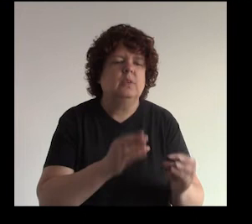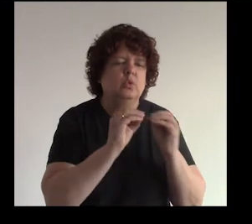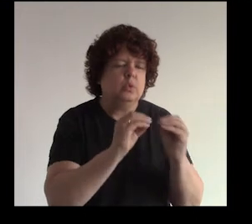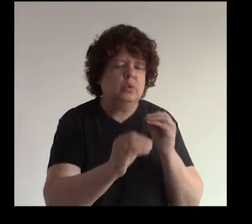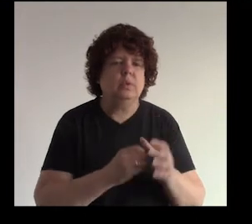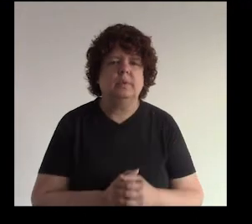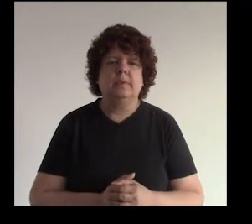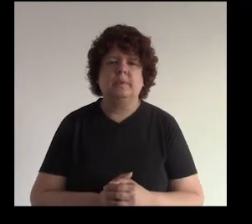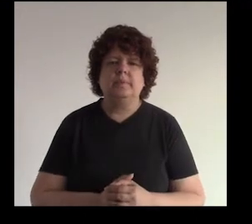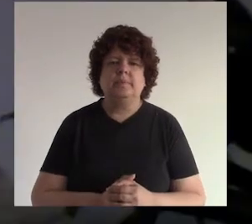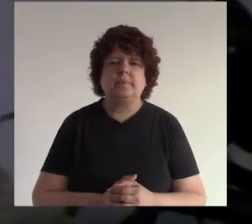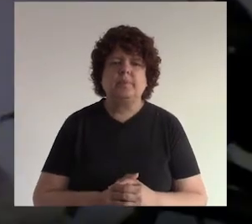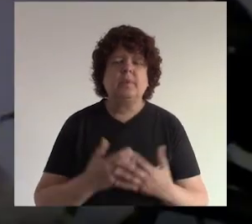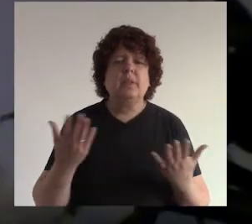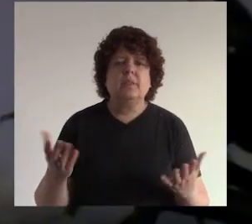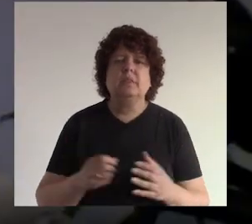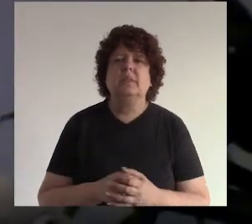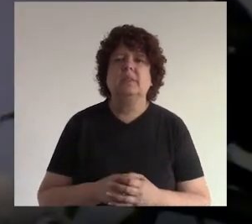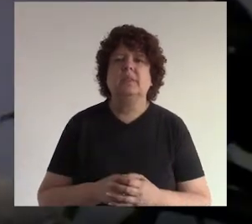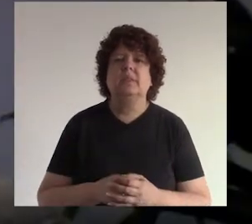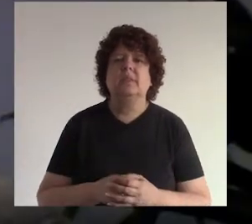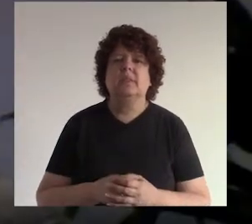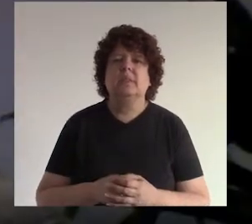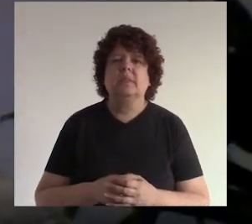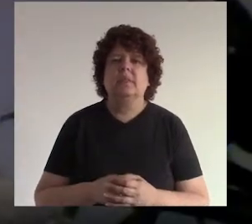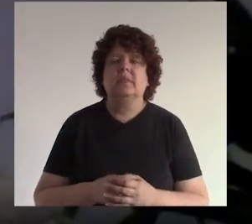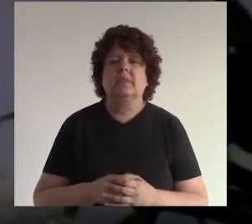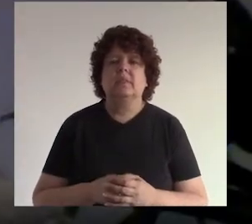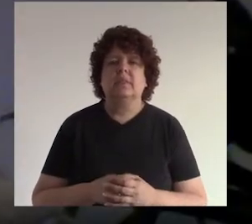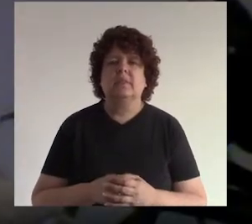solución ¿verdad? entonces no seamos este